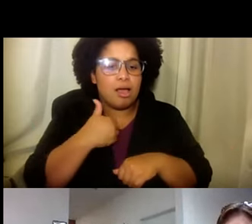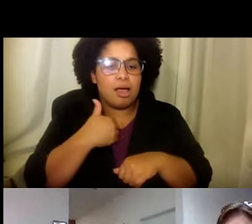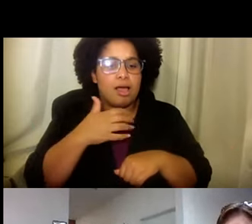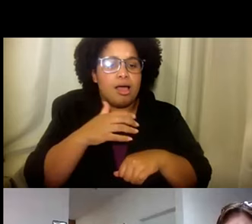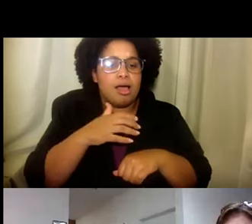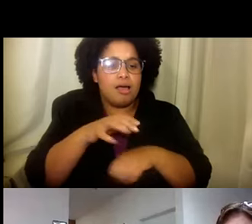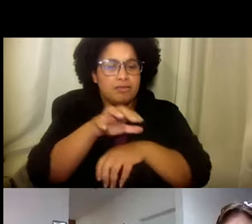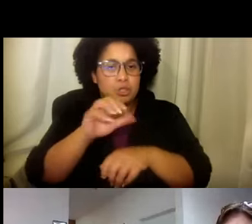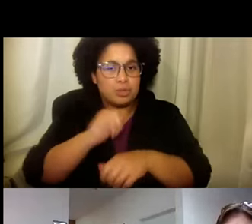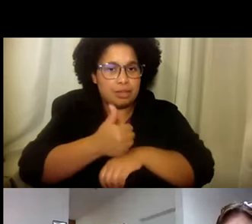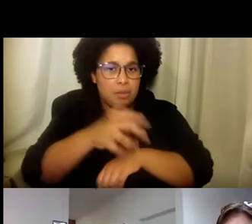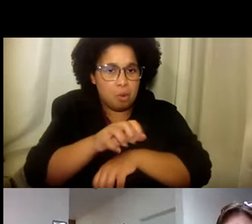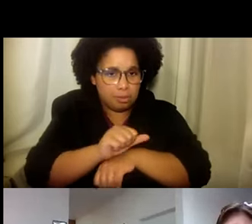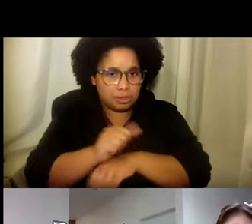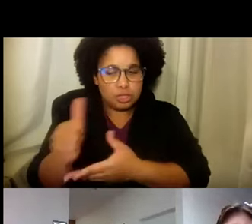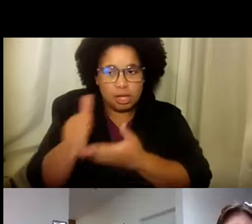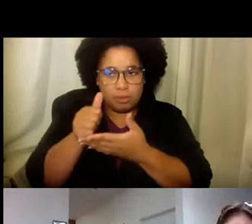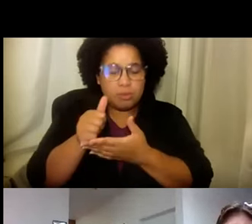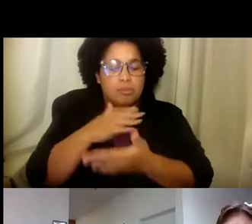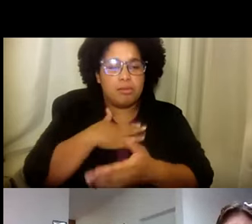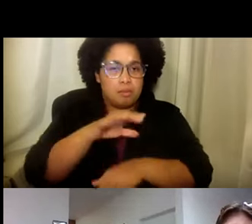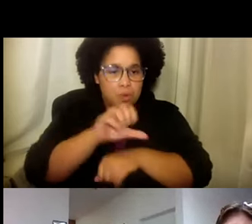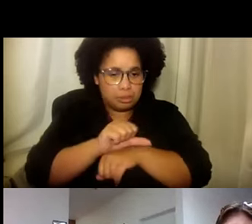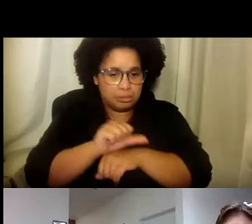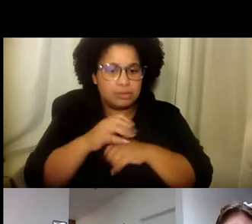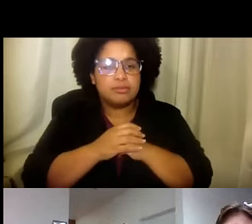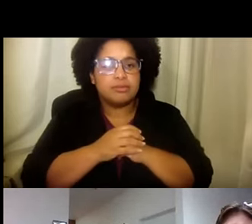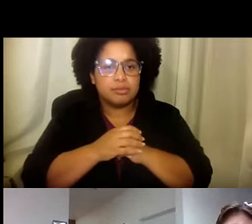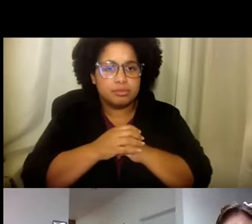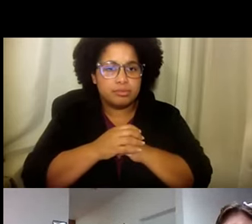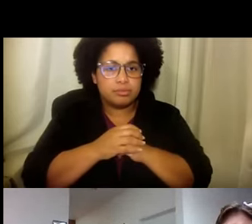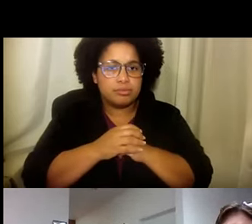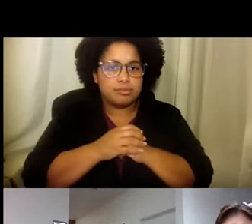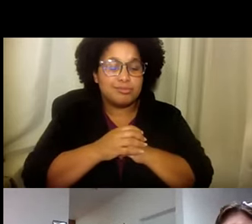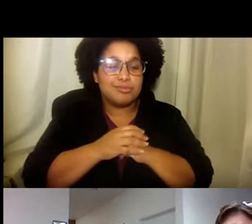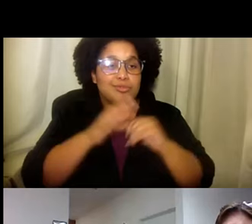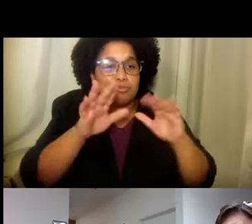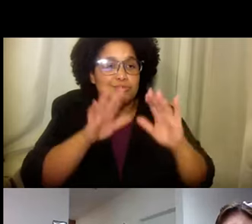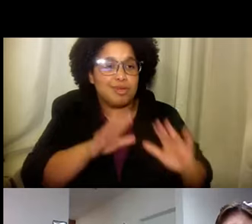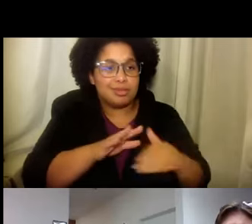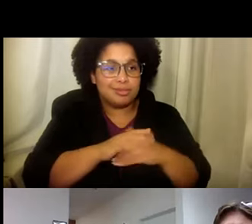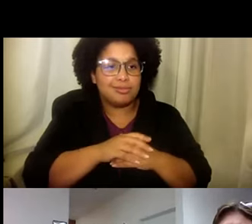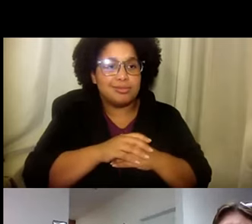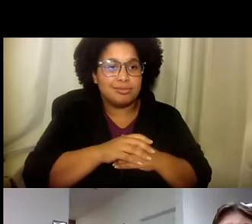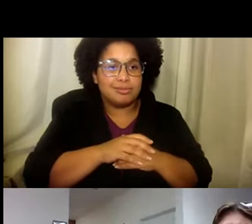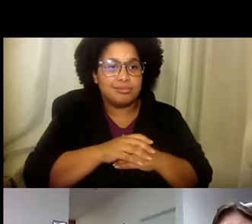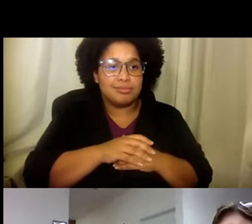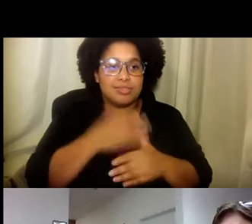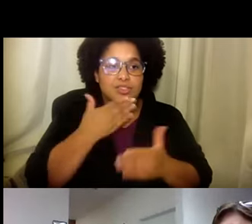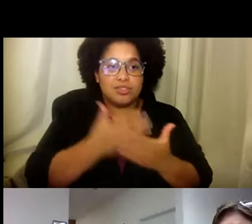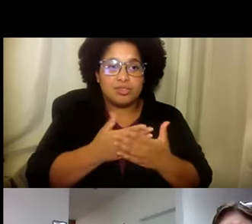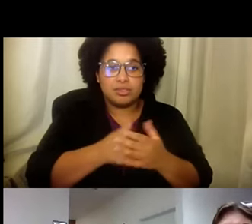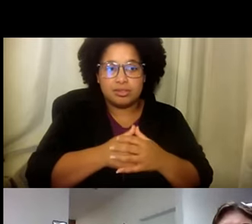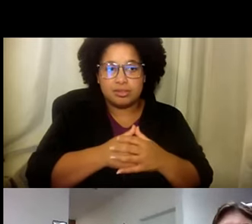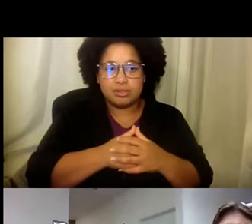Sea lo que ella necesite. Cuando consigue una cita. para programarla. Una cita. Ella me ayuda. Me ayuda bastante. Muy